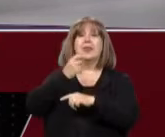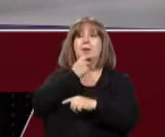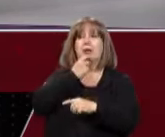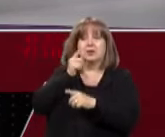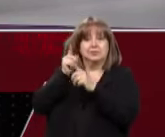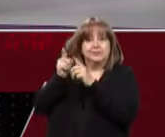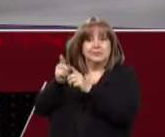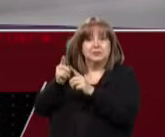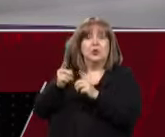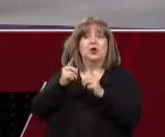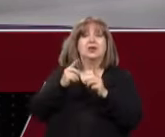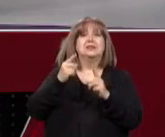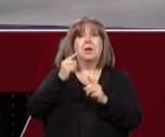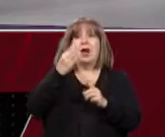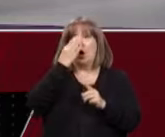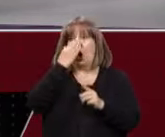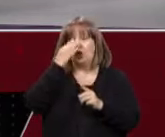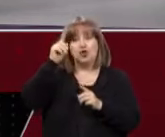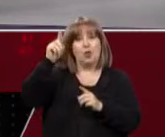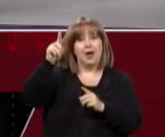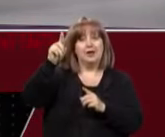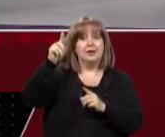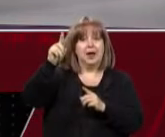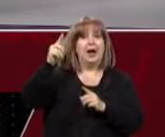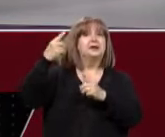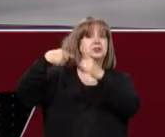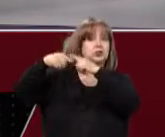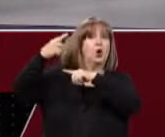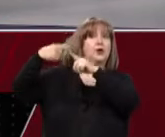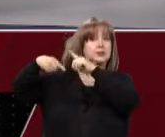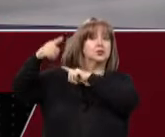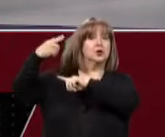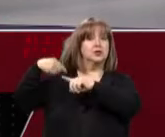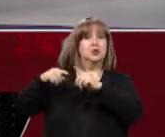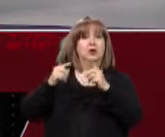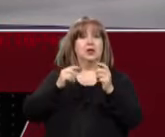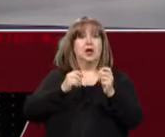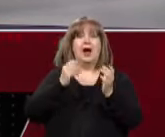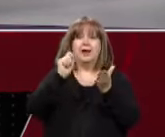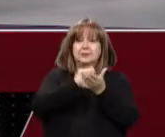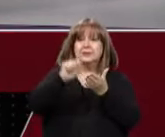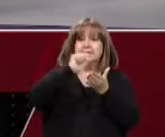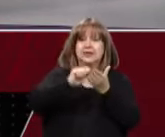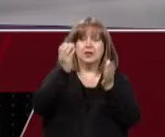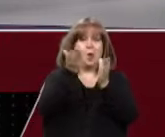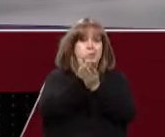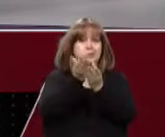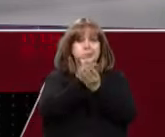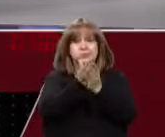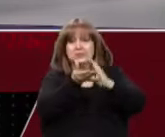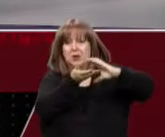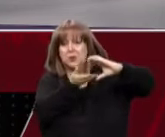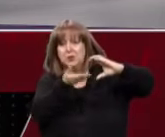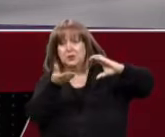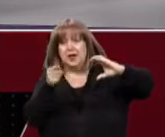Mendoza y en el Archivo de Córdoba. Hay también varios escritos que aparecen y que